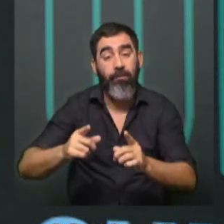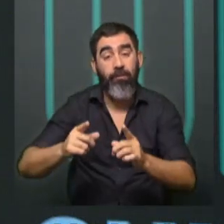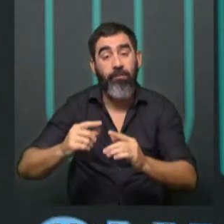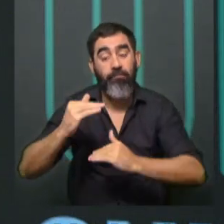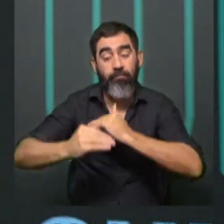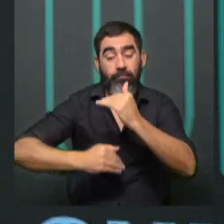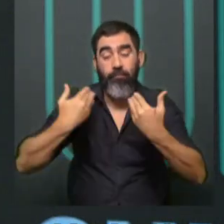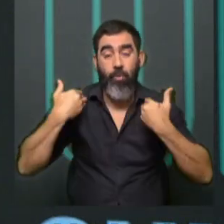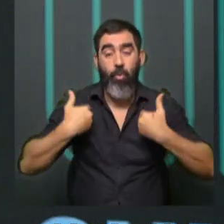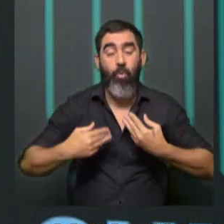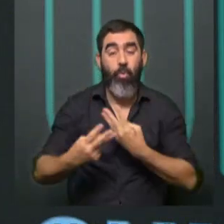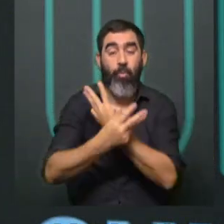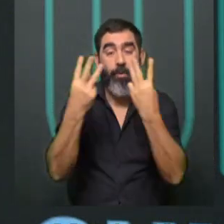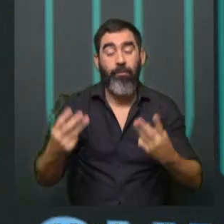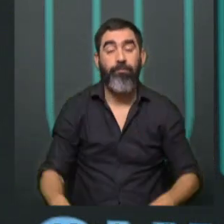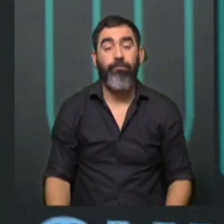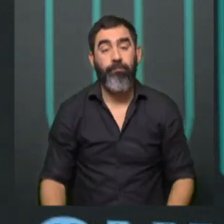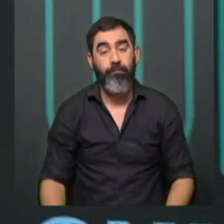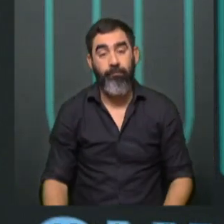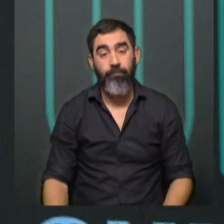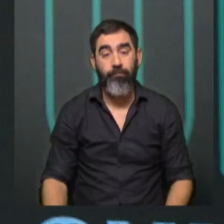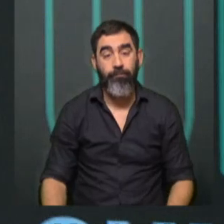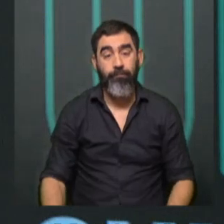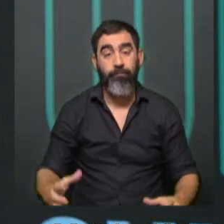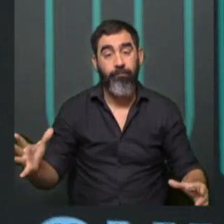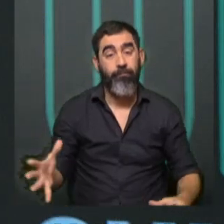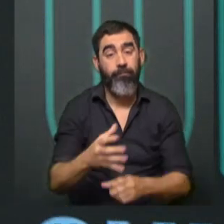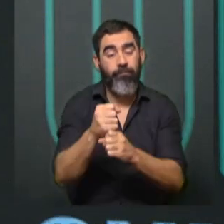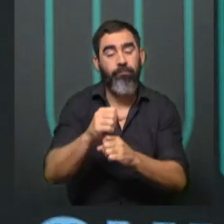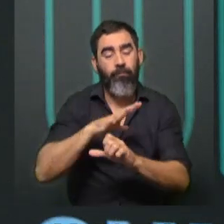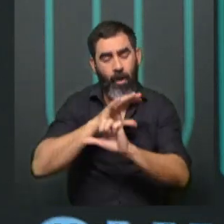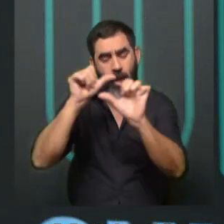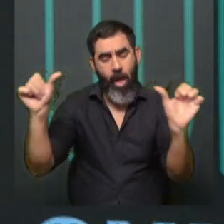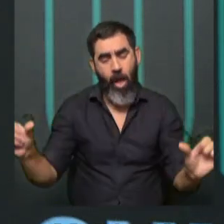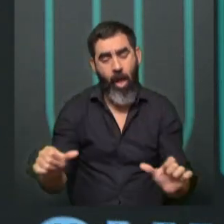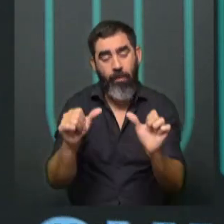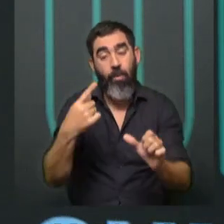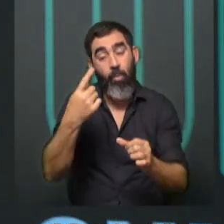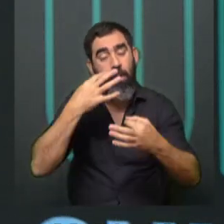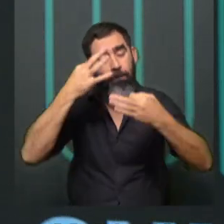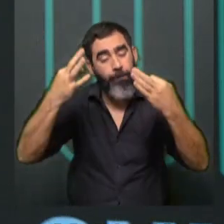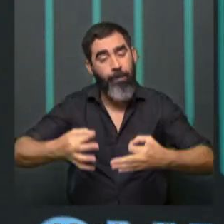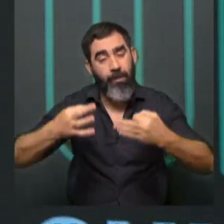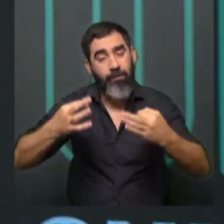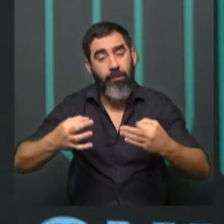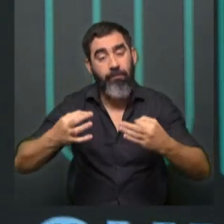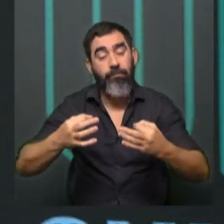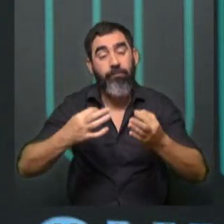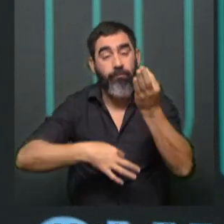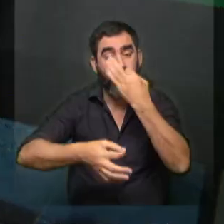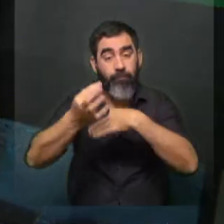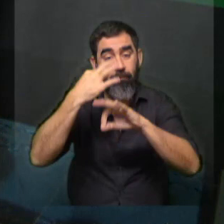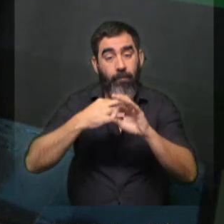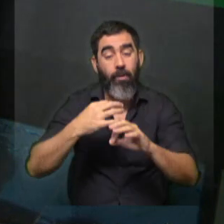desarrollo corporal en general. En el marco de este aniversario tiene muchas actividades, pero hay una que es muy especial, que es una obra, que se llama